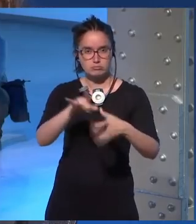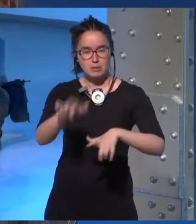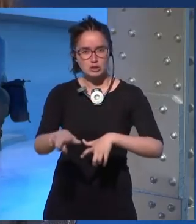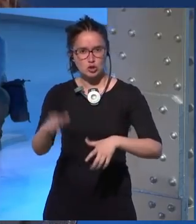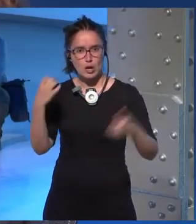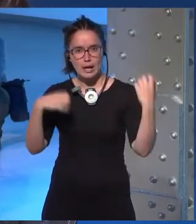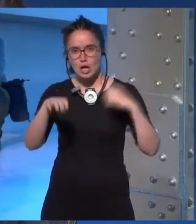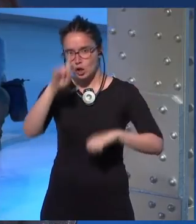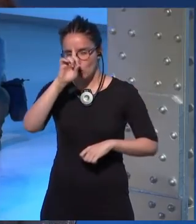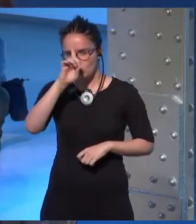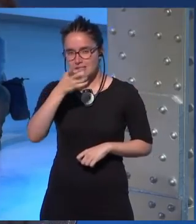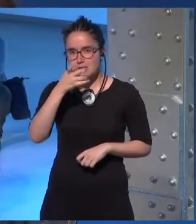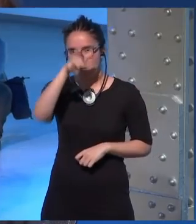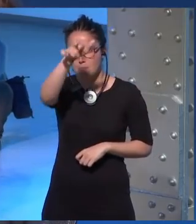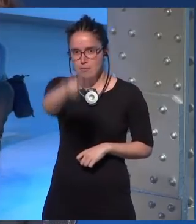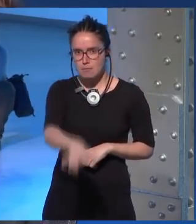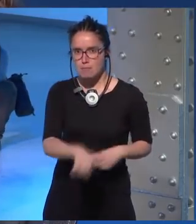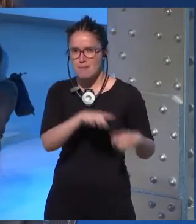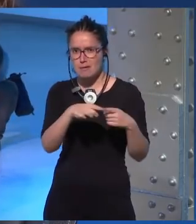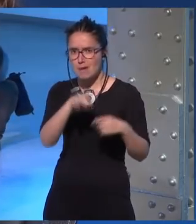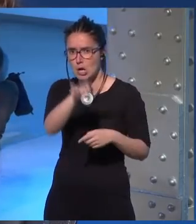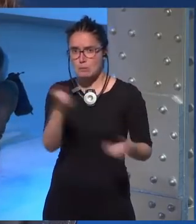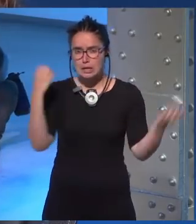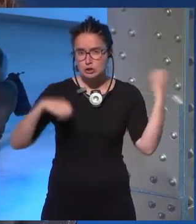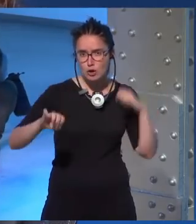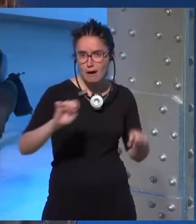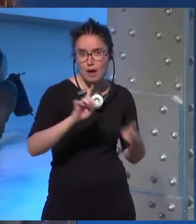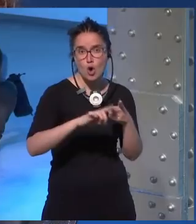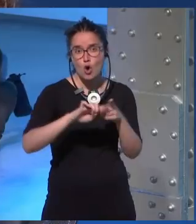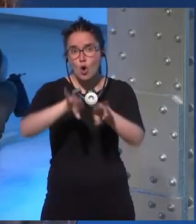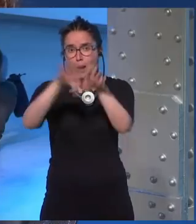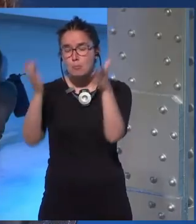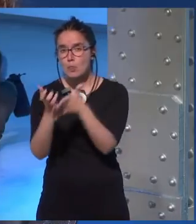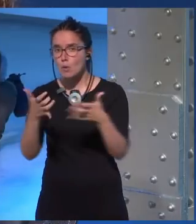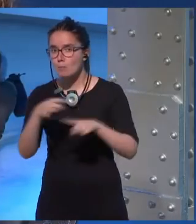y no sé si primero viene se aparece el personaje o primero se aparece el mundo